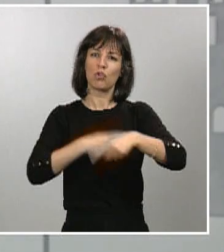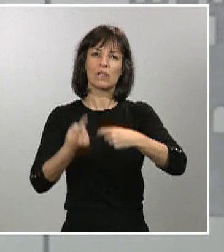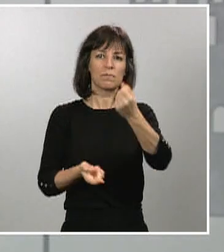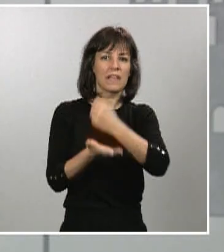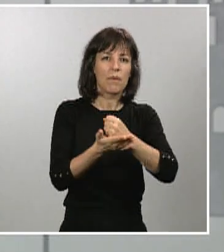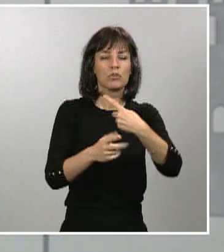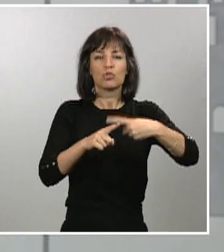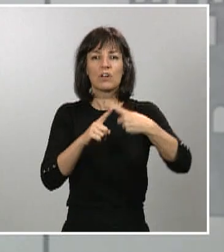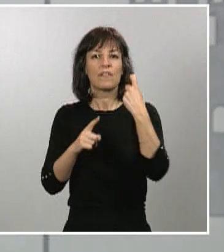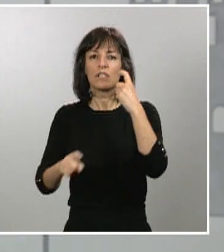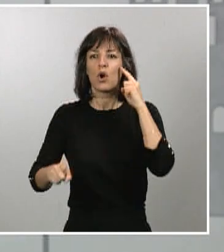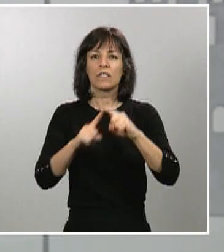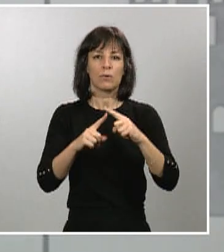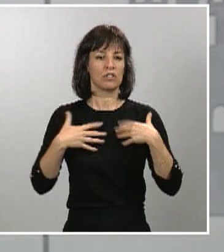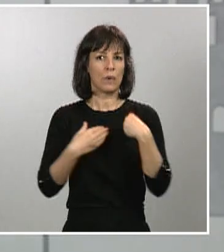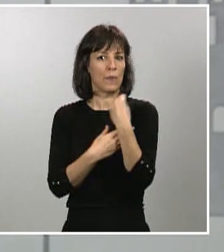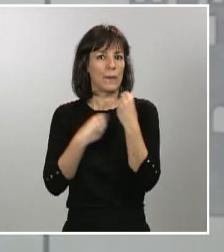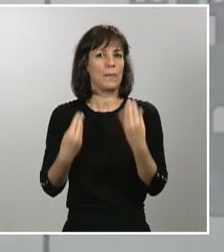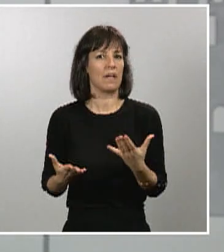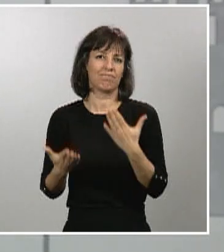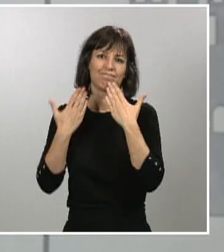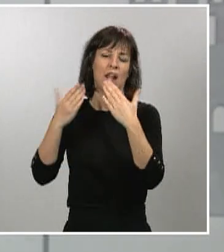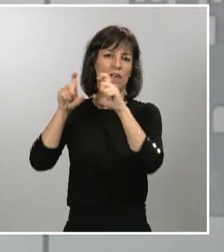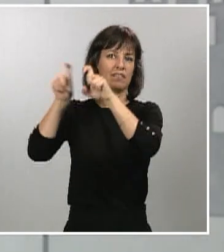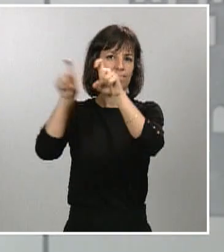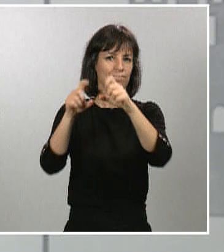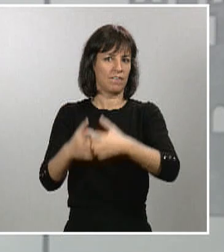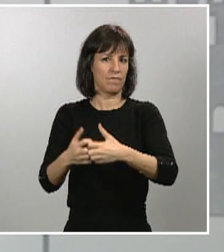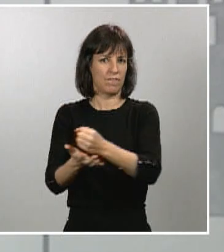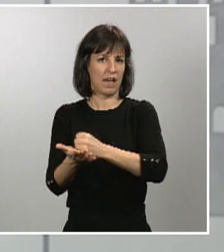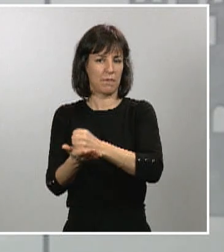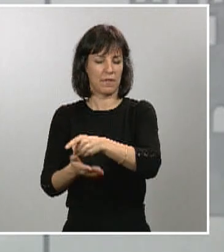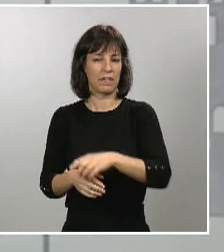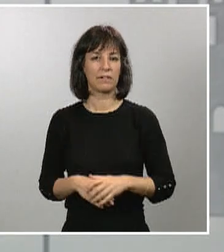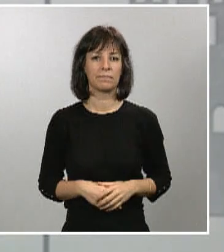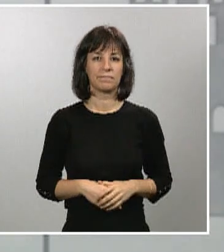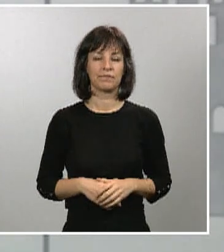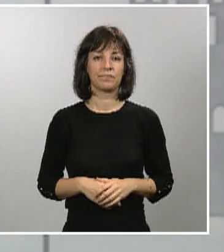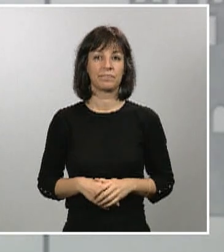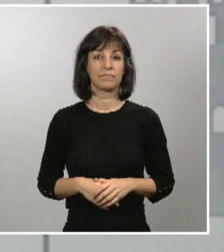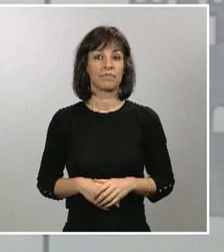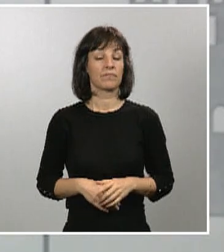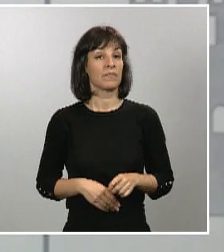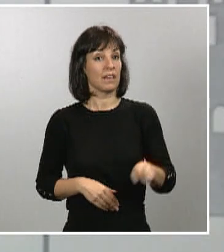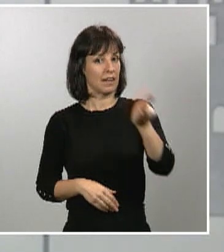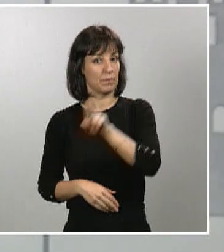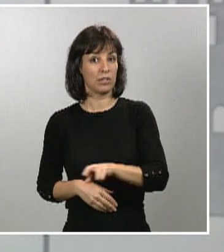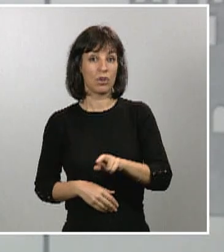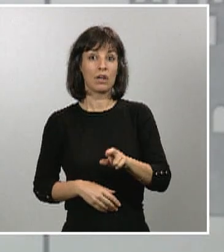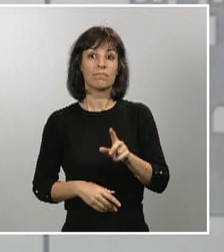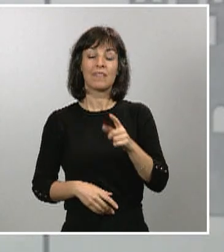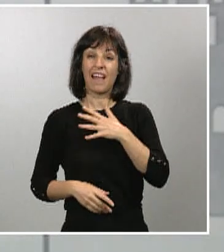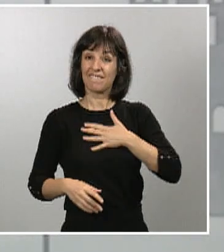conservar su salud. Insisto, para que la economía vuelva a ser lo primero, lo primero tiene que ser ahora la salud.